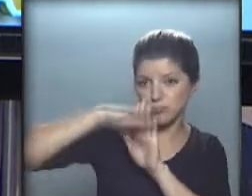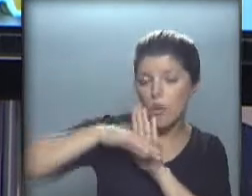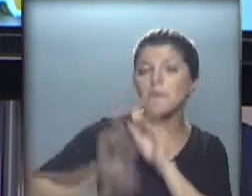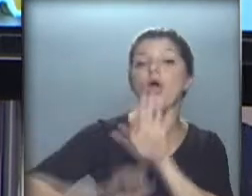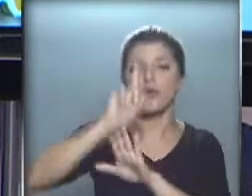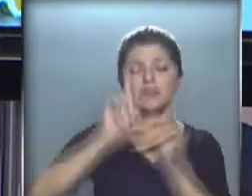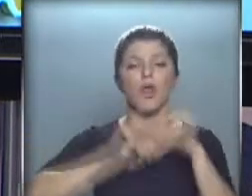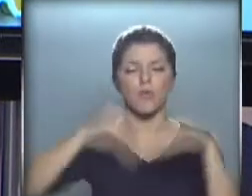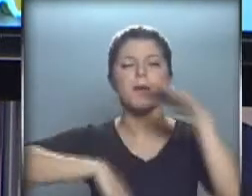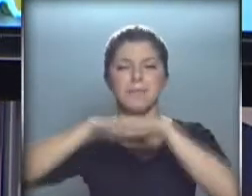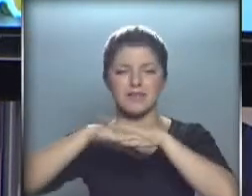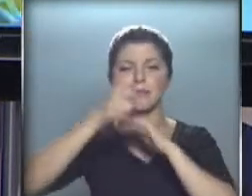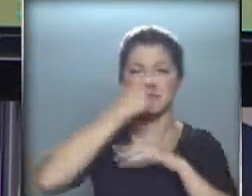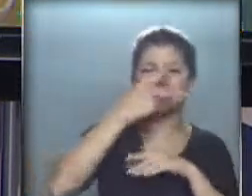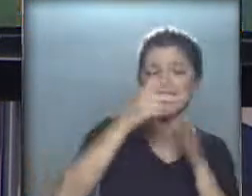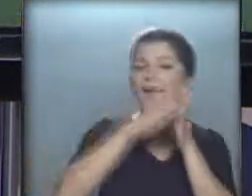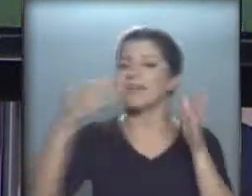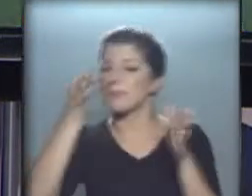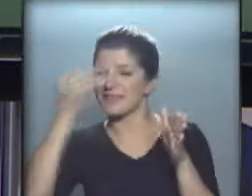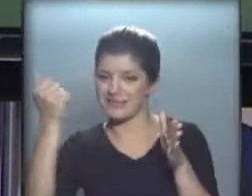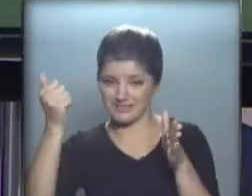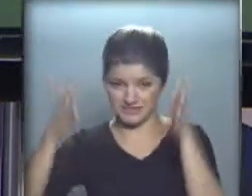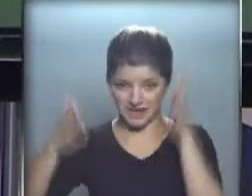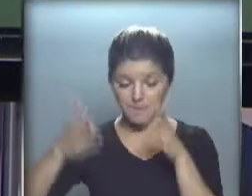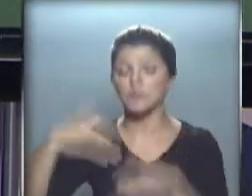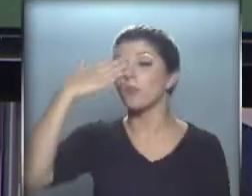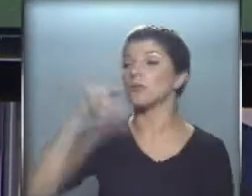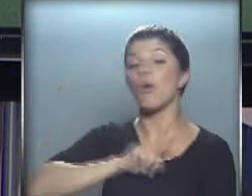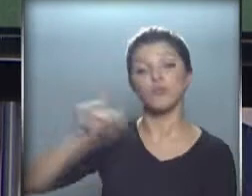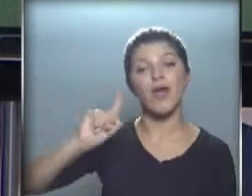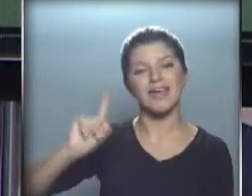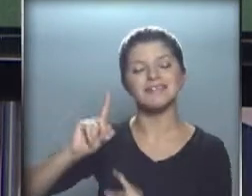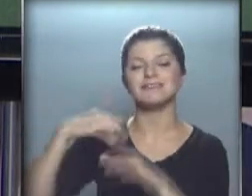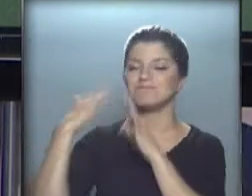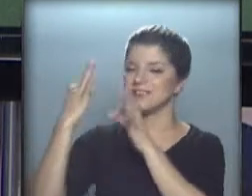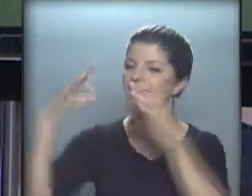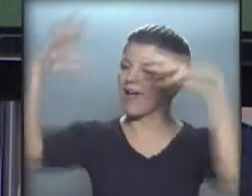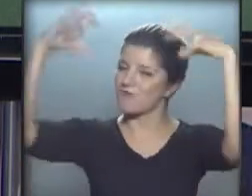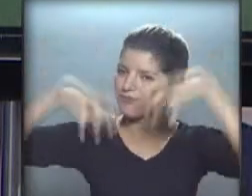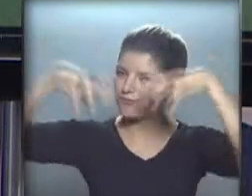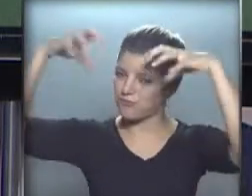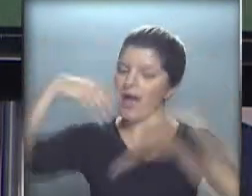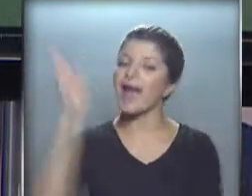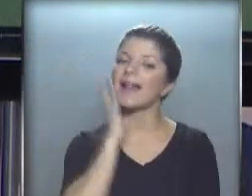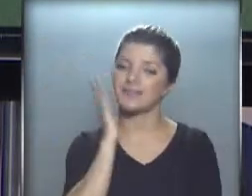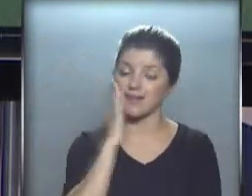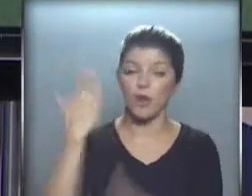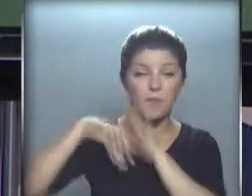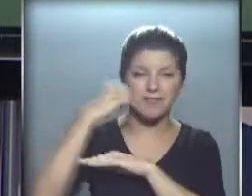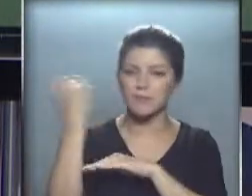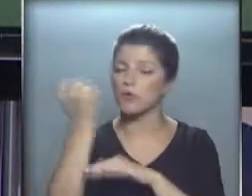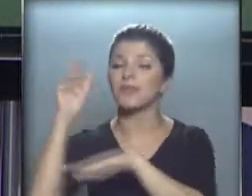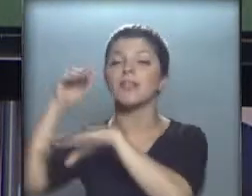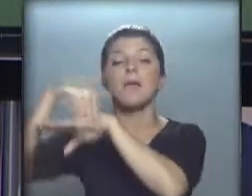máximas elevadas de 23 a 26 grados. En el litoral, hacia allí llega el mal tiempo, recién a partir de la tarde. Lo más intenso quizás en